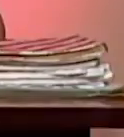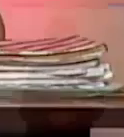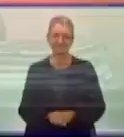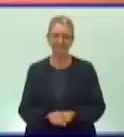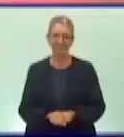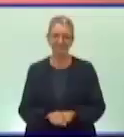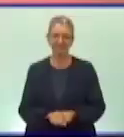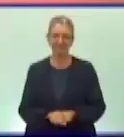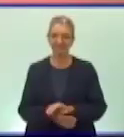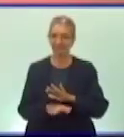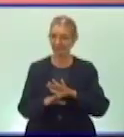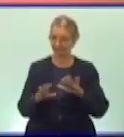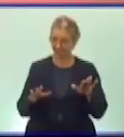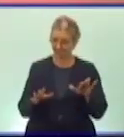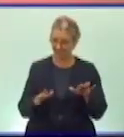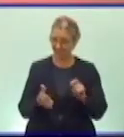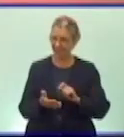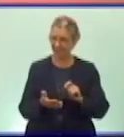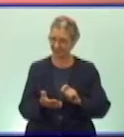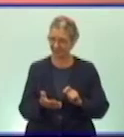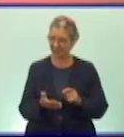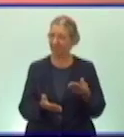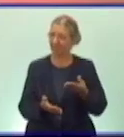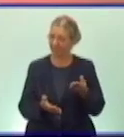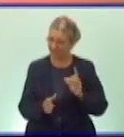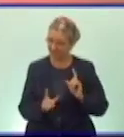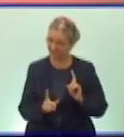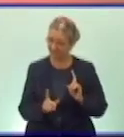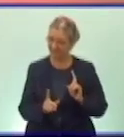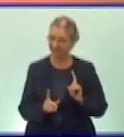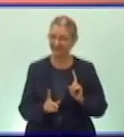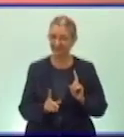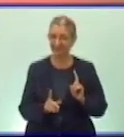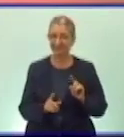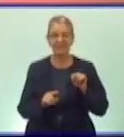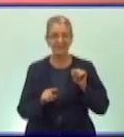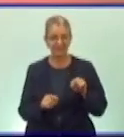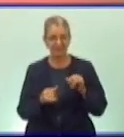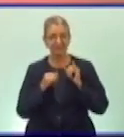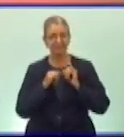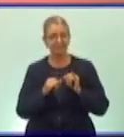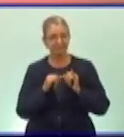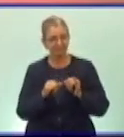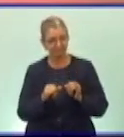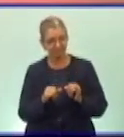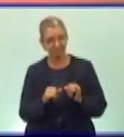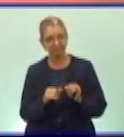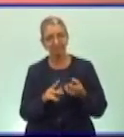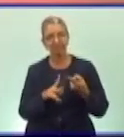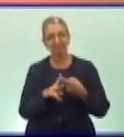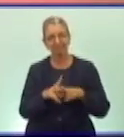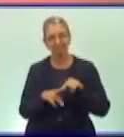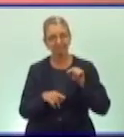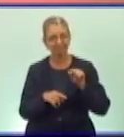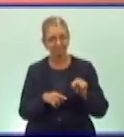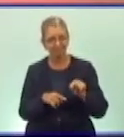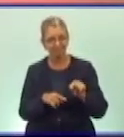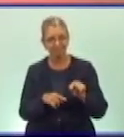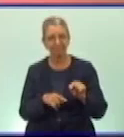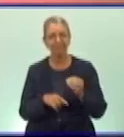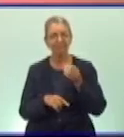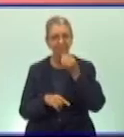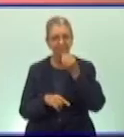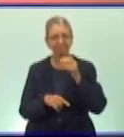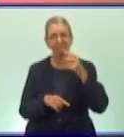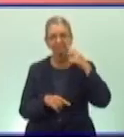ya la notaron fíjense y esas informaciones que necesitan para resolver esa actividad la pueden